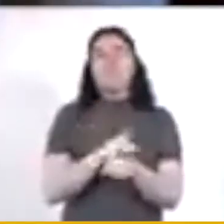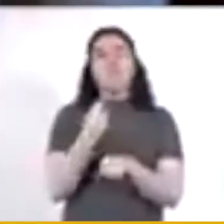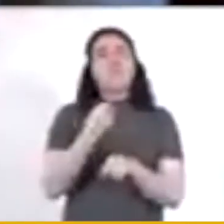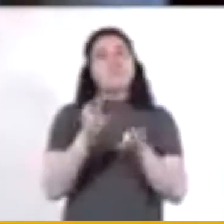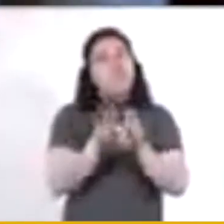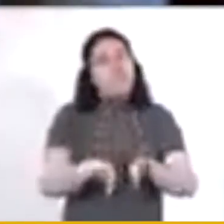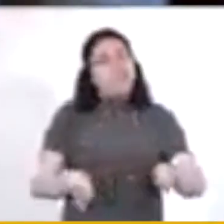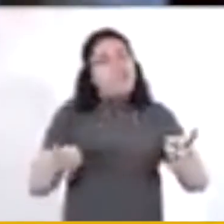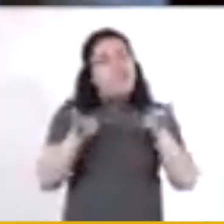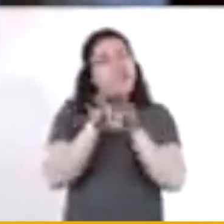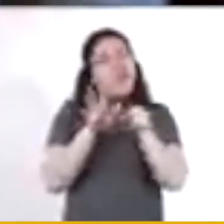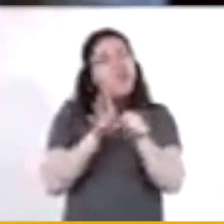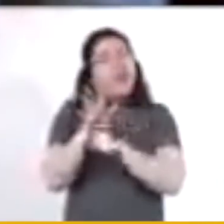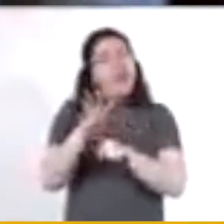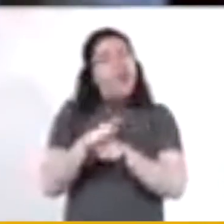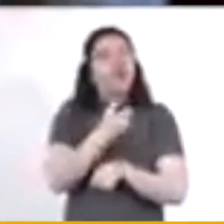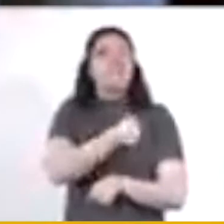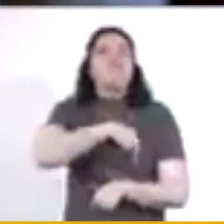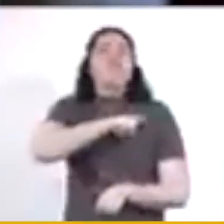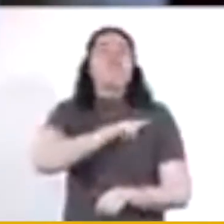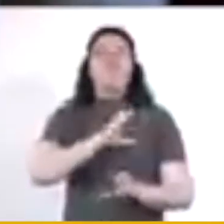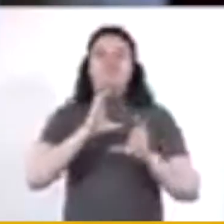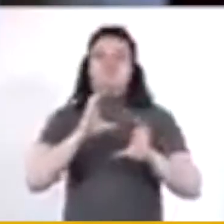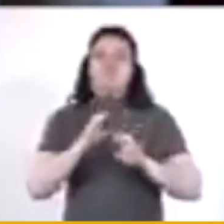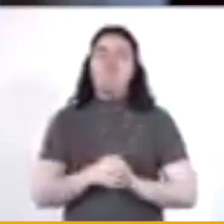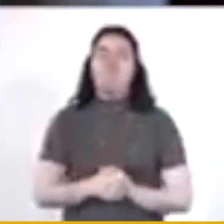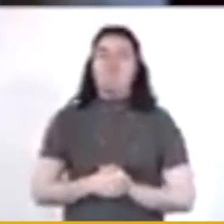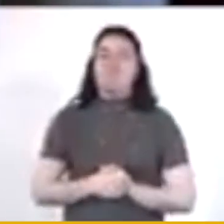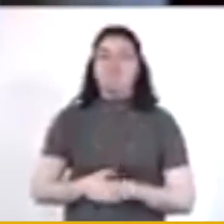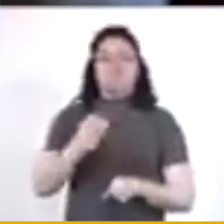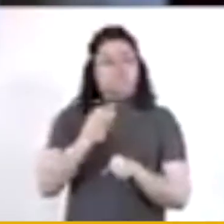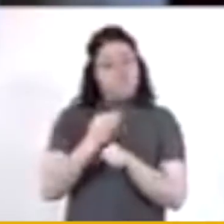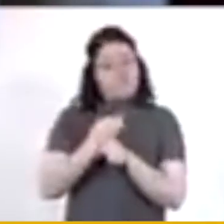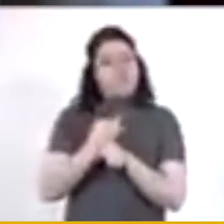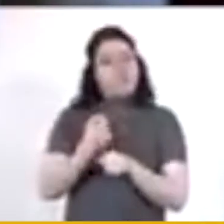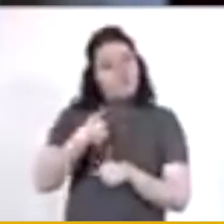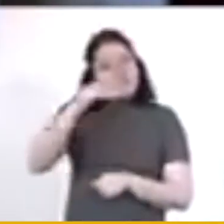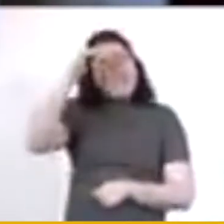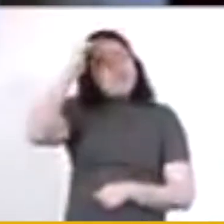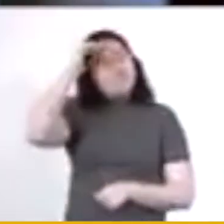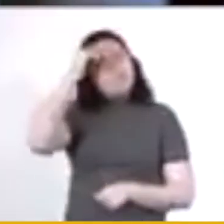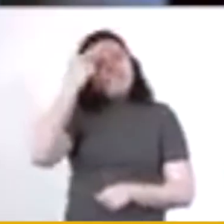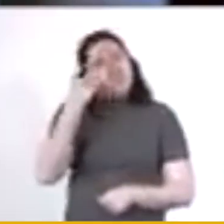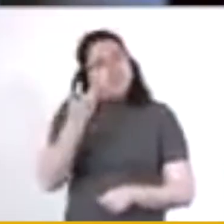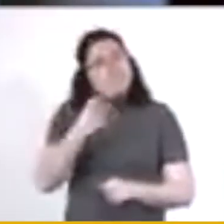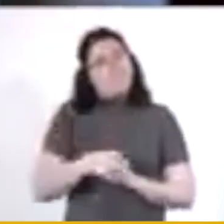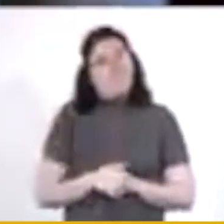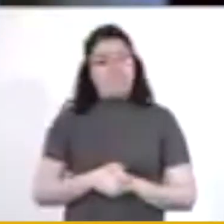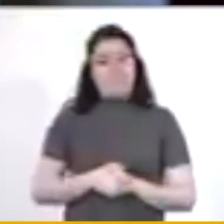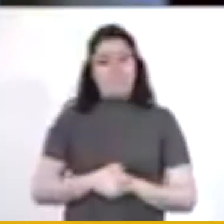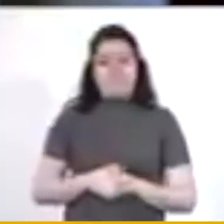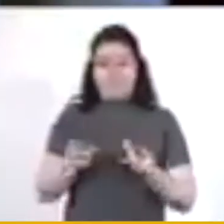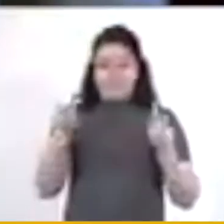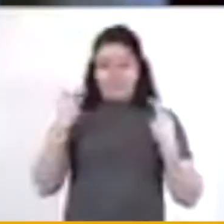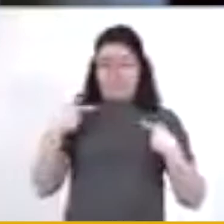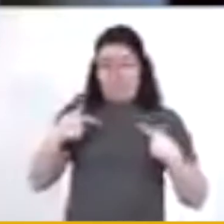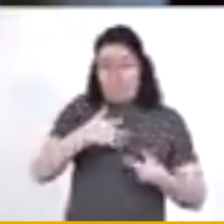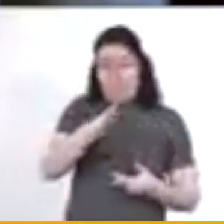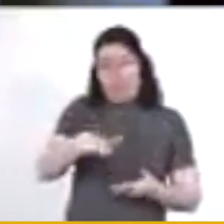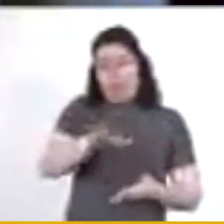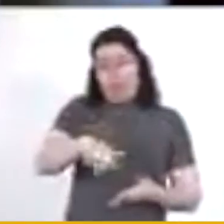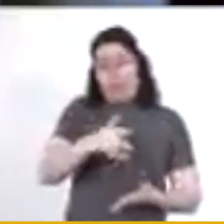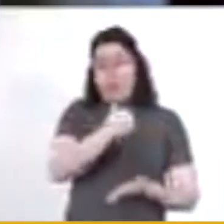importante sigue siendo el cuidado de la salud. Quiero hacer esta reflexión con ustedes. La mayor parte de los